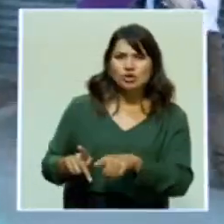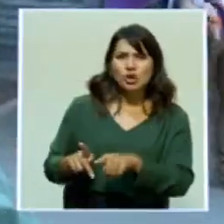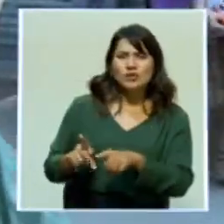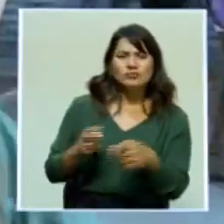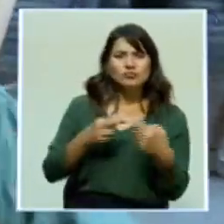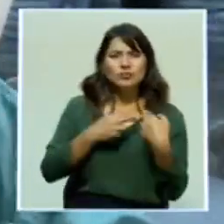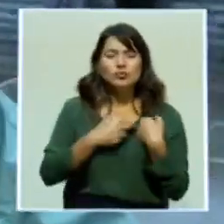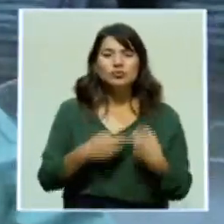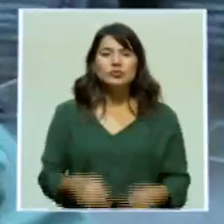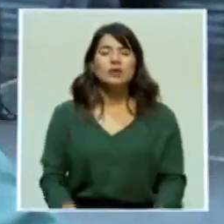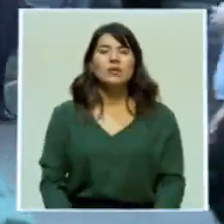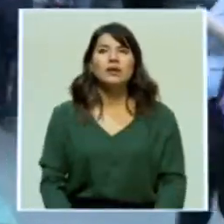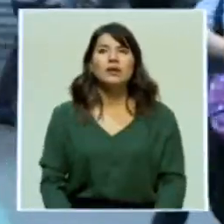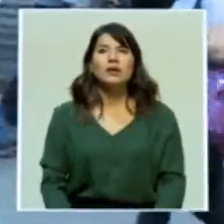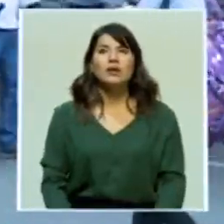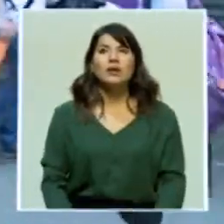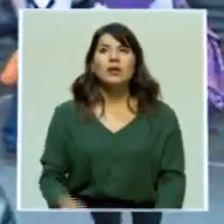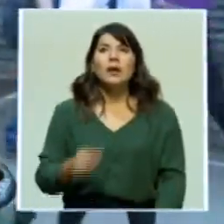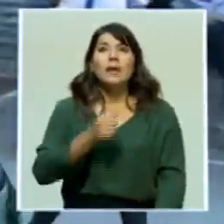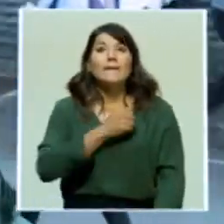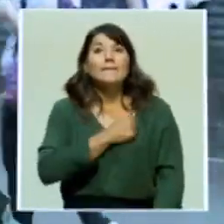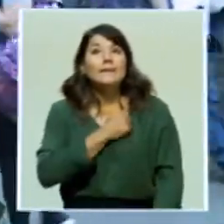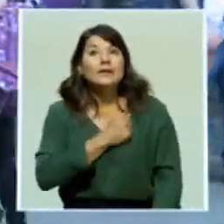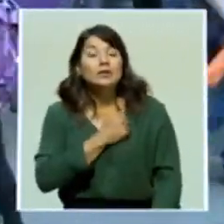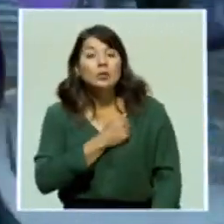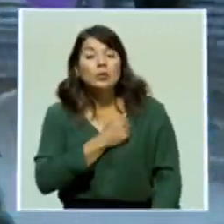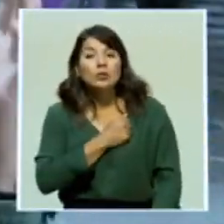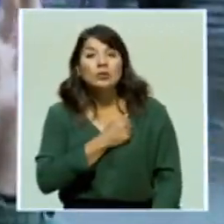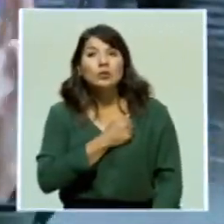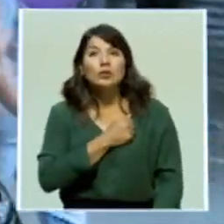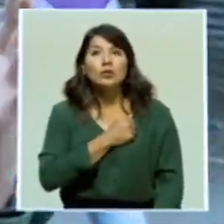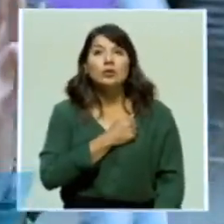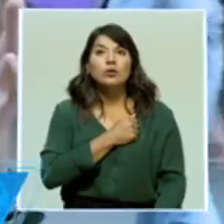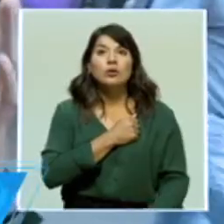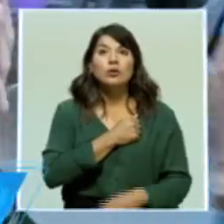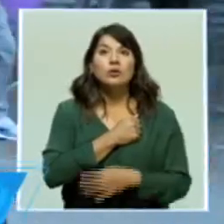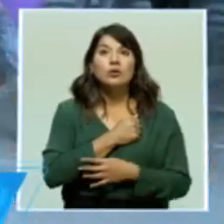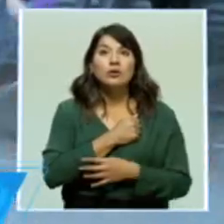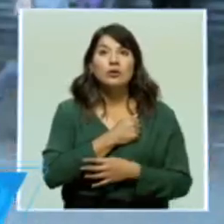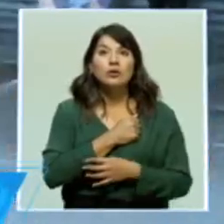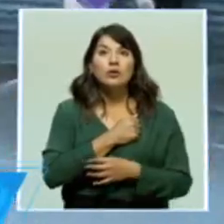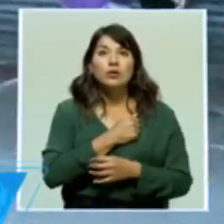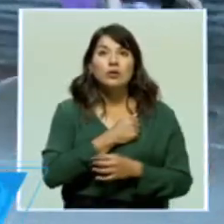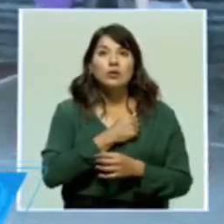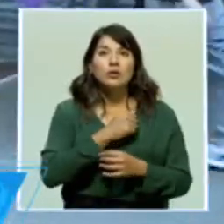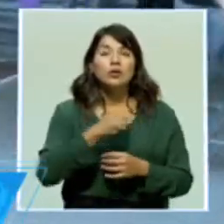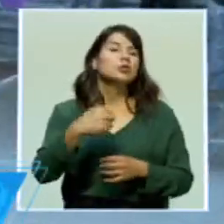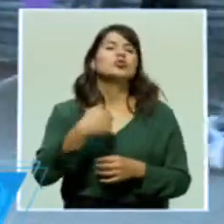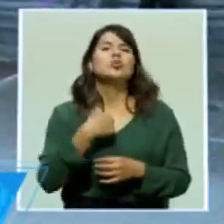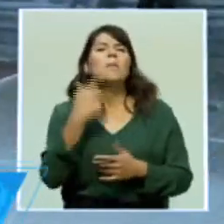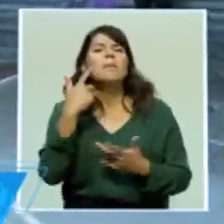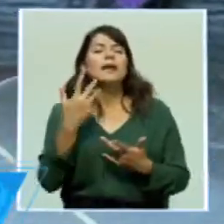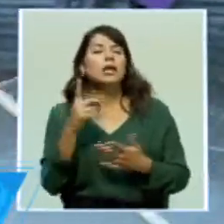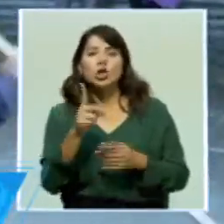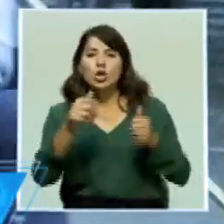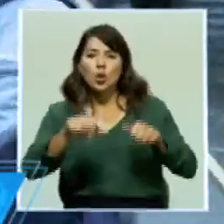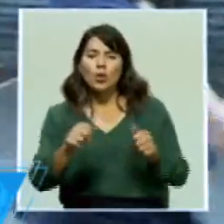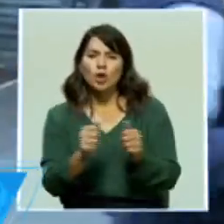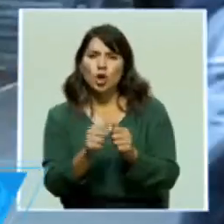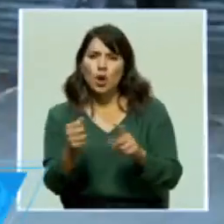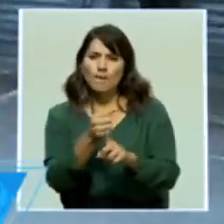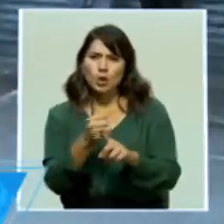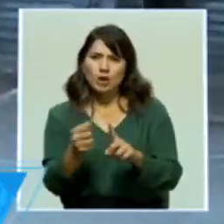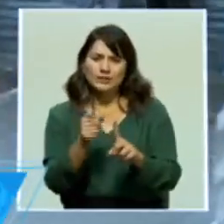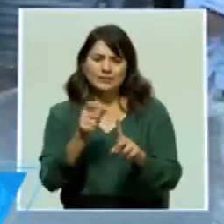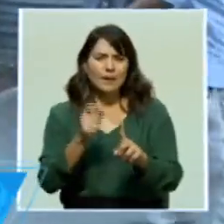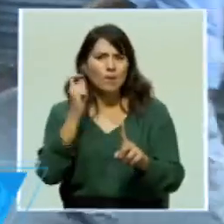Bueno, hoy, ahí me disculpan. Como bien se sabe, hoy es el Día Internacional en Contra de la Violencia hacia las Mujeres. Hoy es un